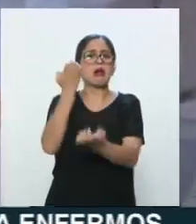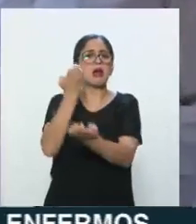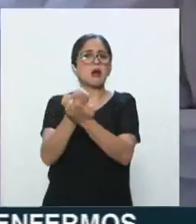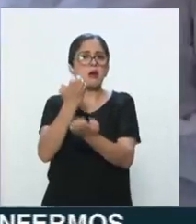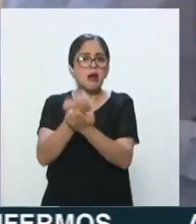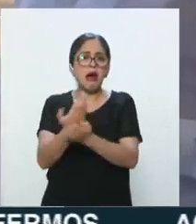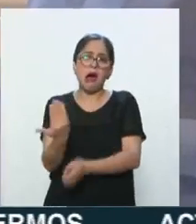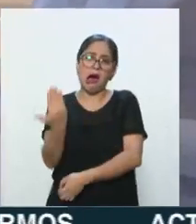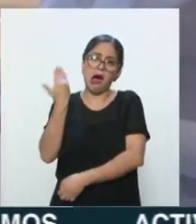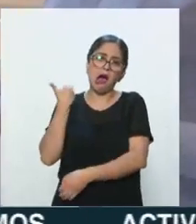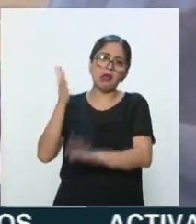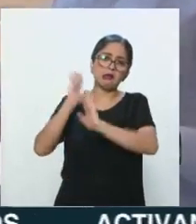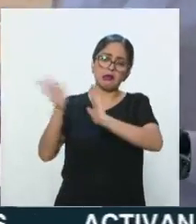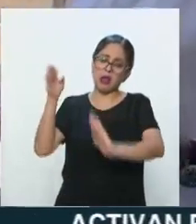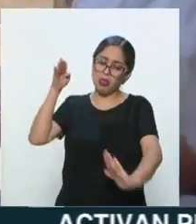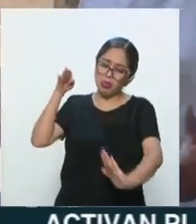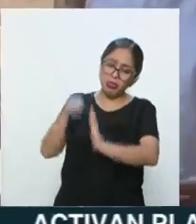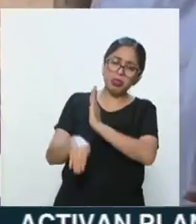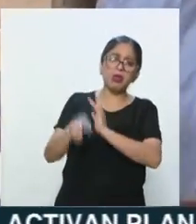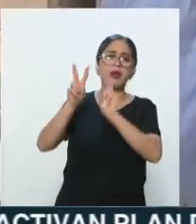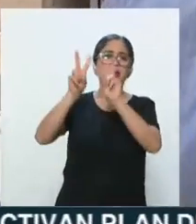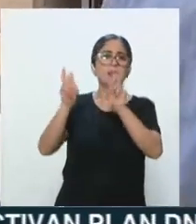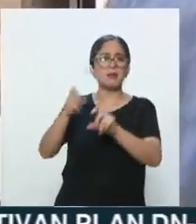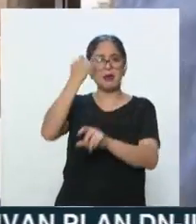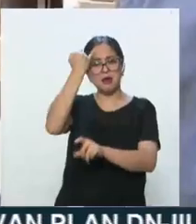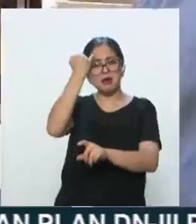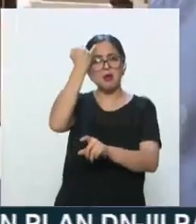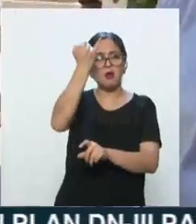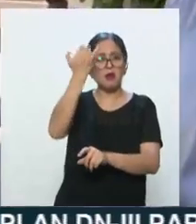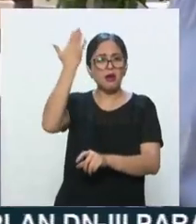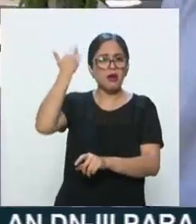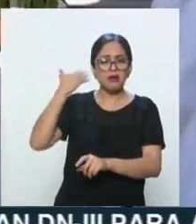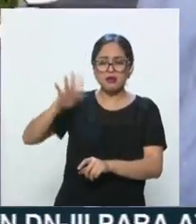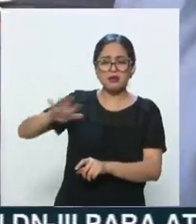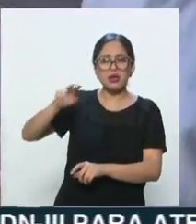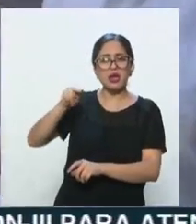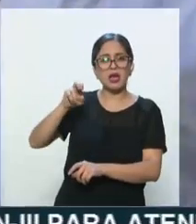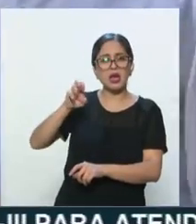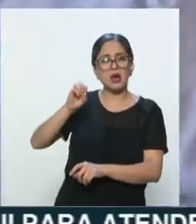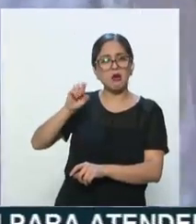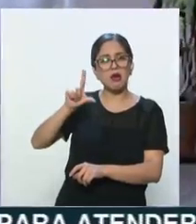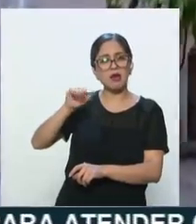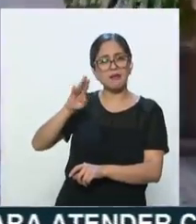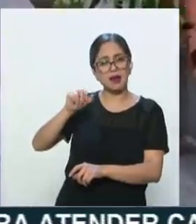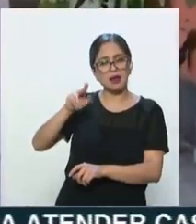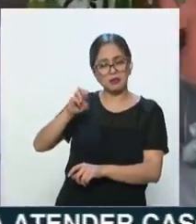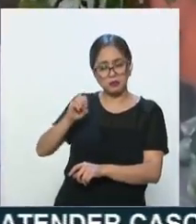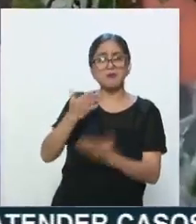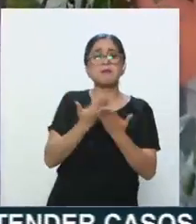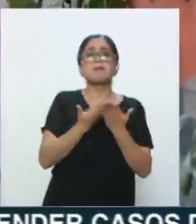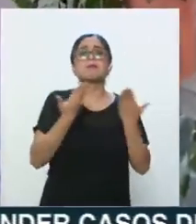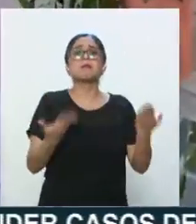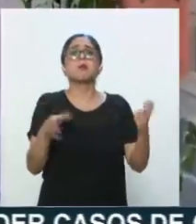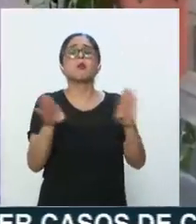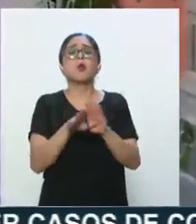neoliberalismo y también cómo reforzar valores.